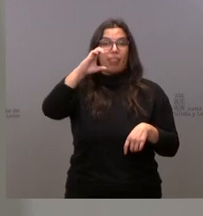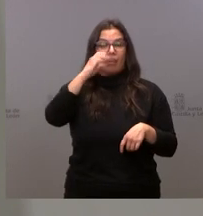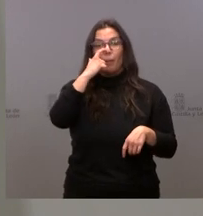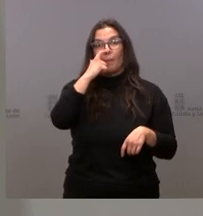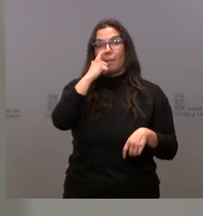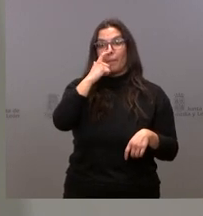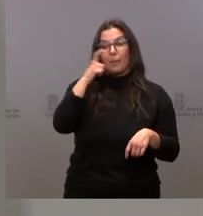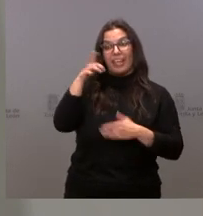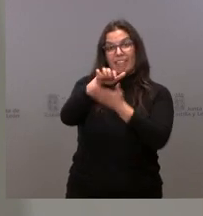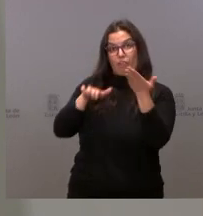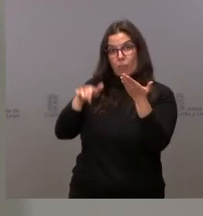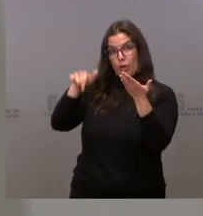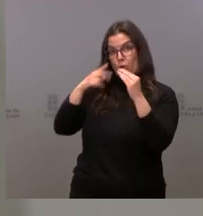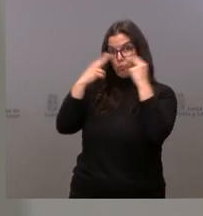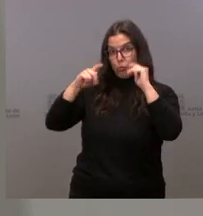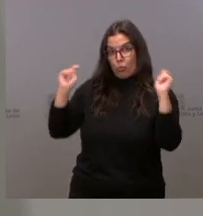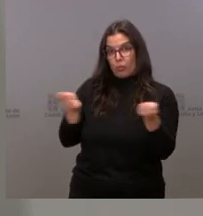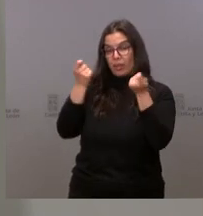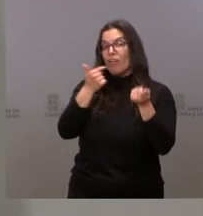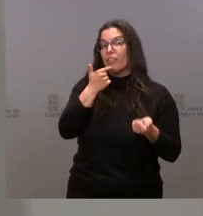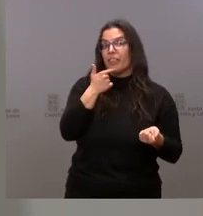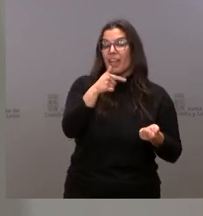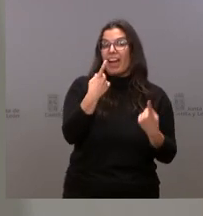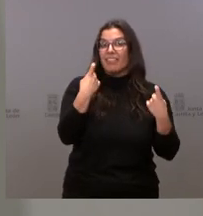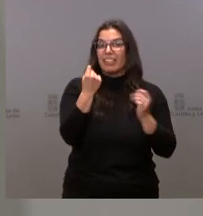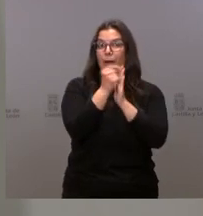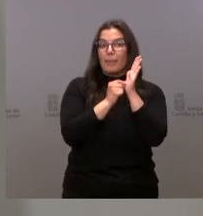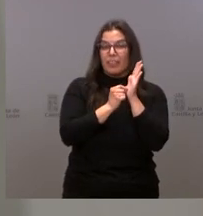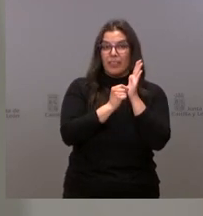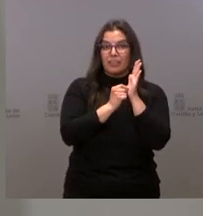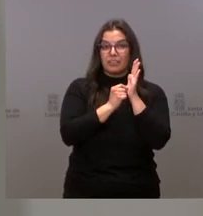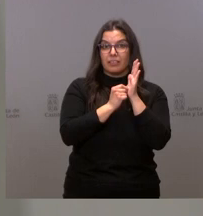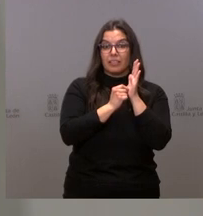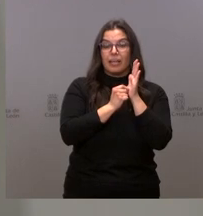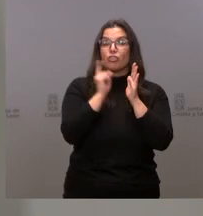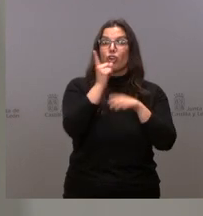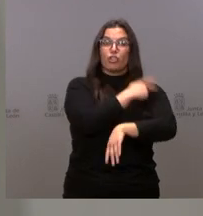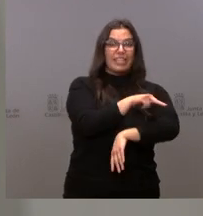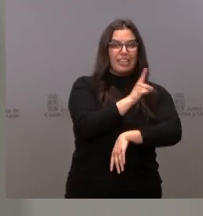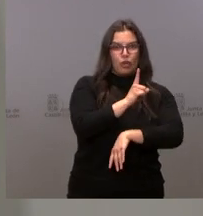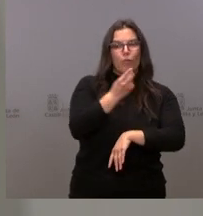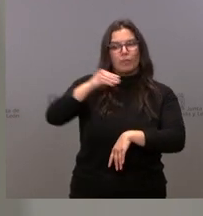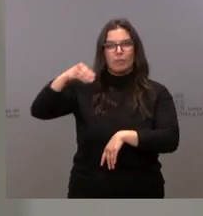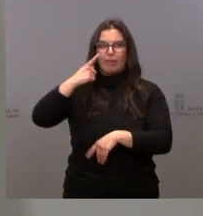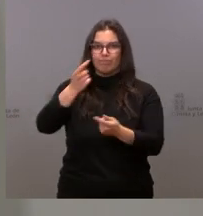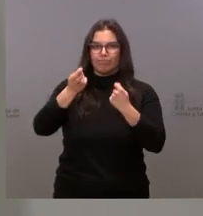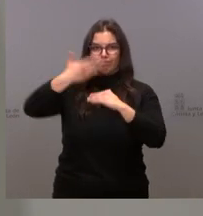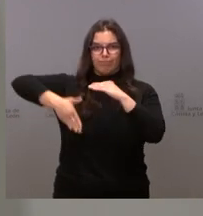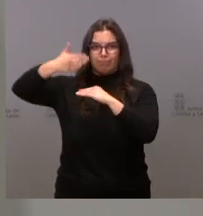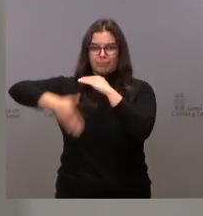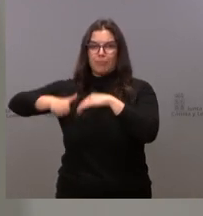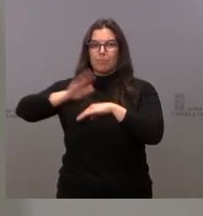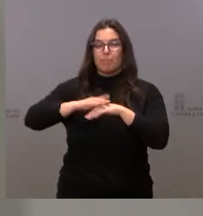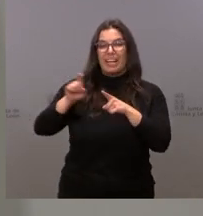informe que ha emitido hoy mismo, indica que van a ser necesarias medidas no sanitarias para contener el avance de las variantes Delta